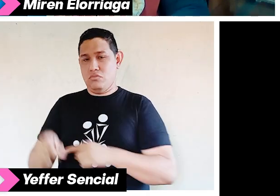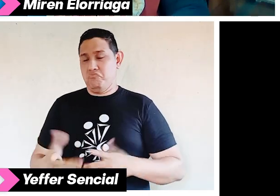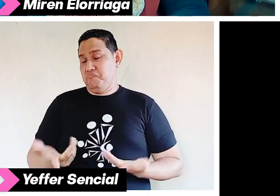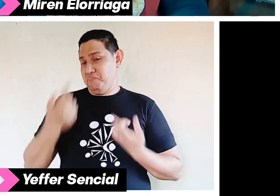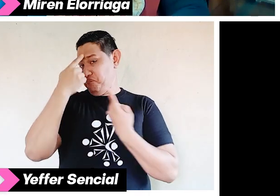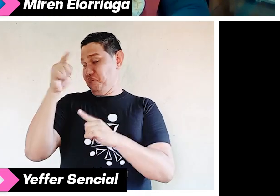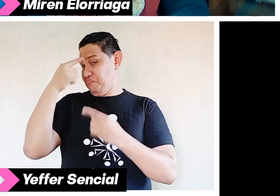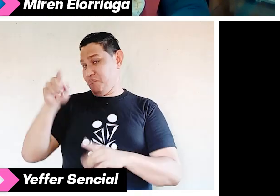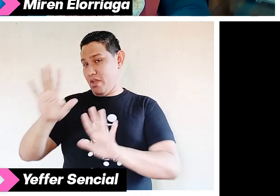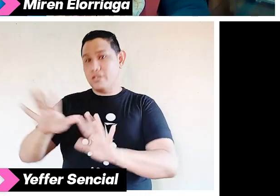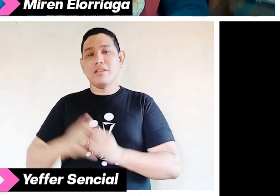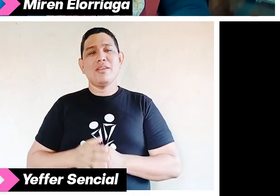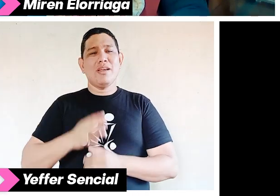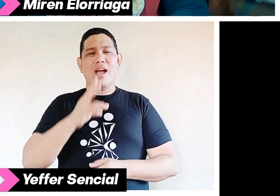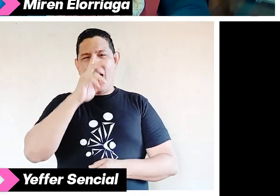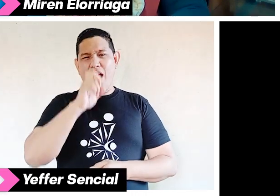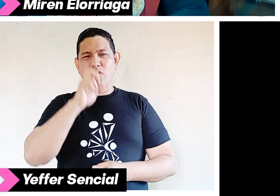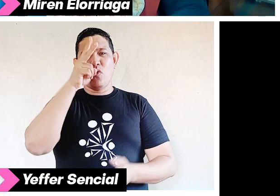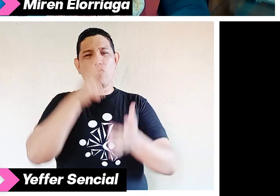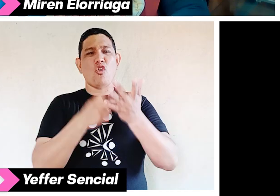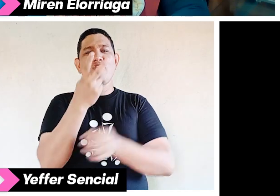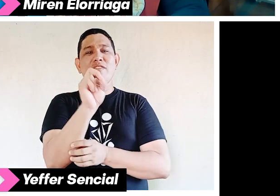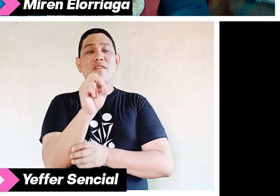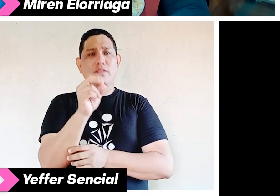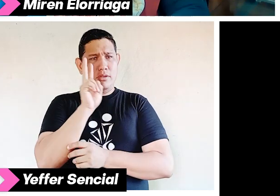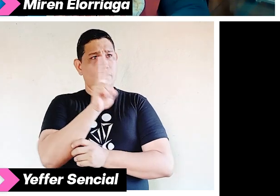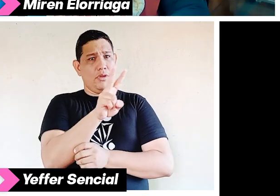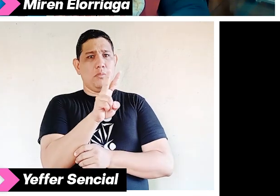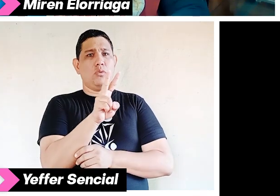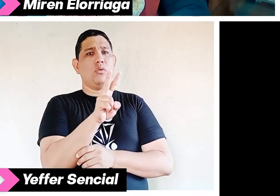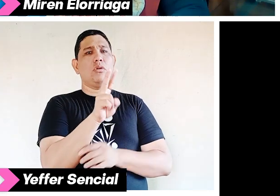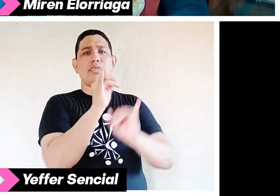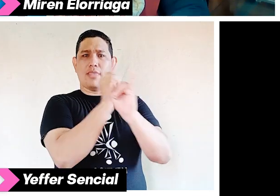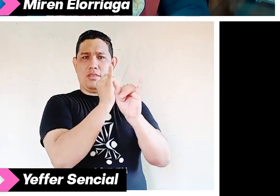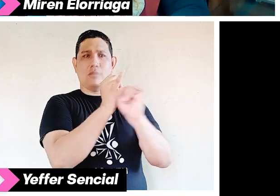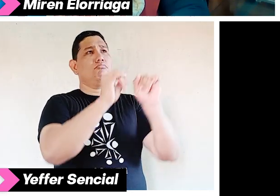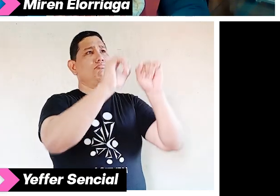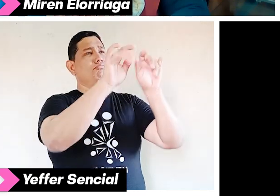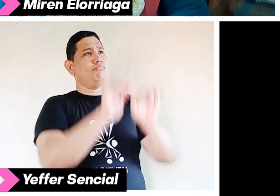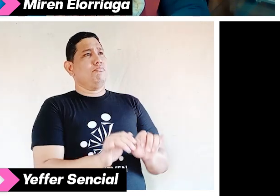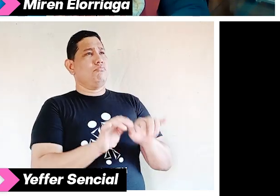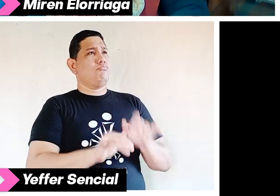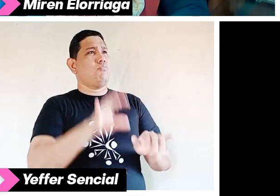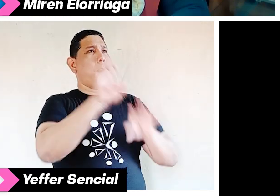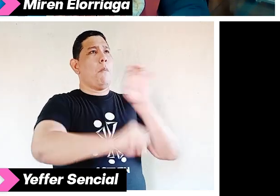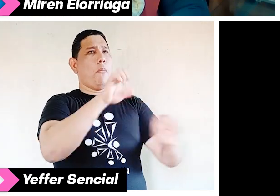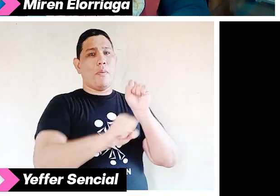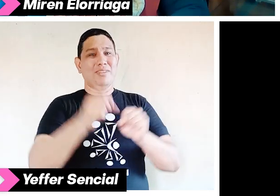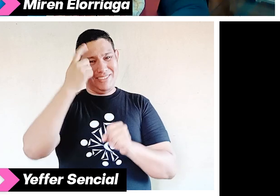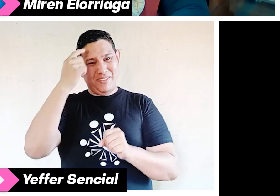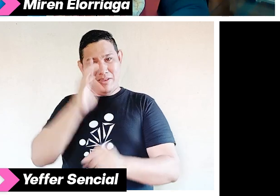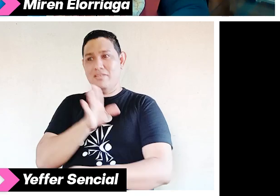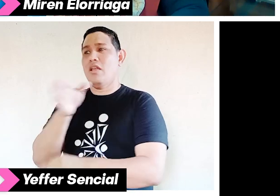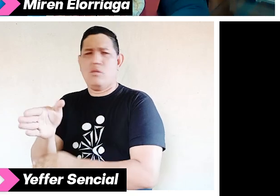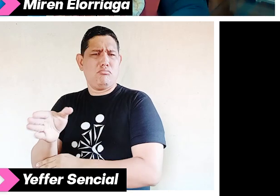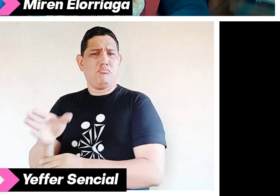considerar en el partir del 2020, tiene que ver cómo han crecido las compras online y cómo se han disminuido las compras en las tiendas físicas como